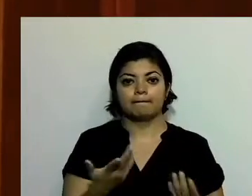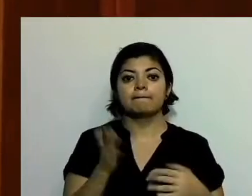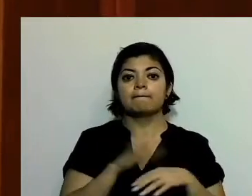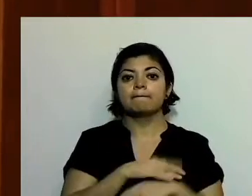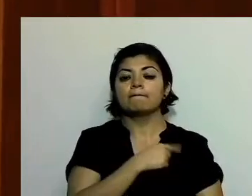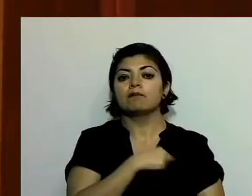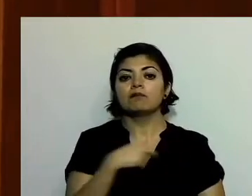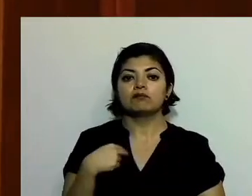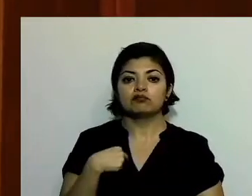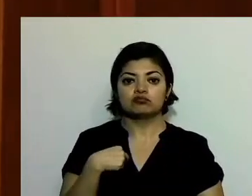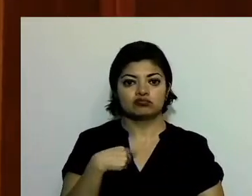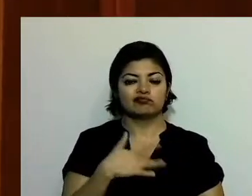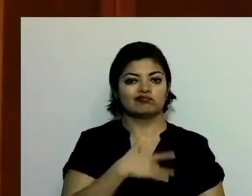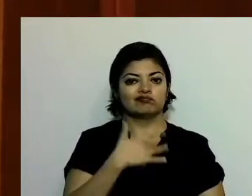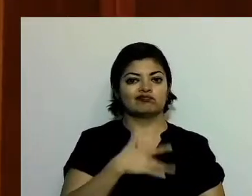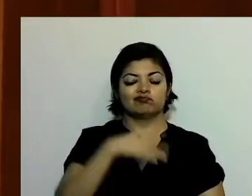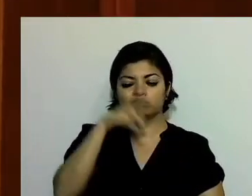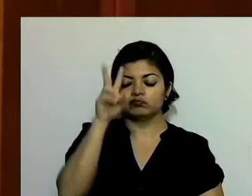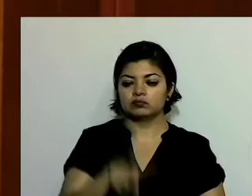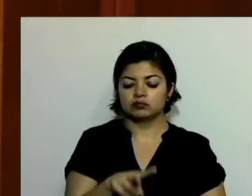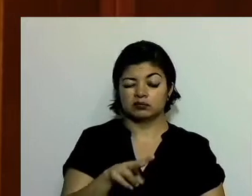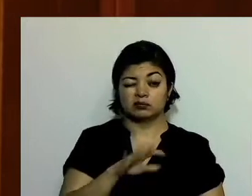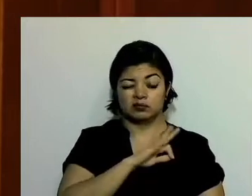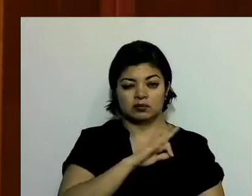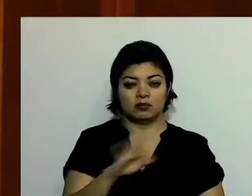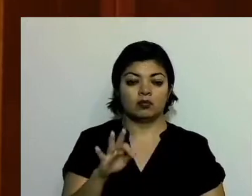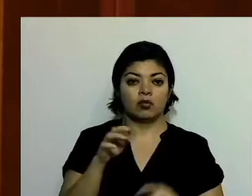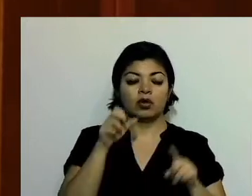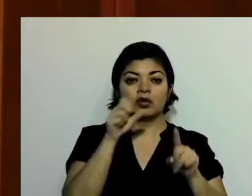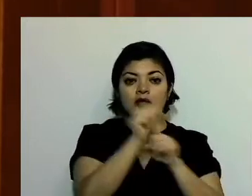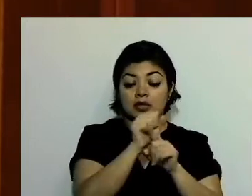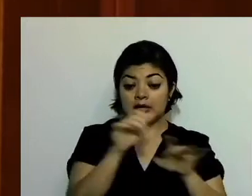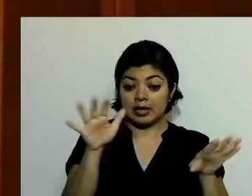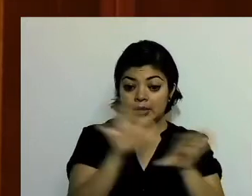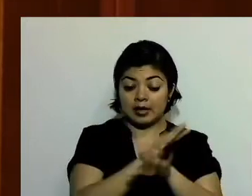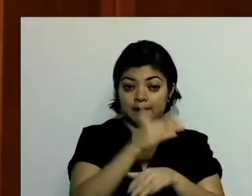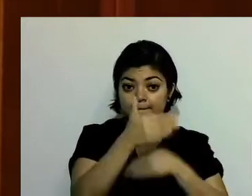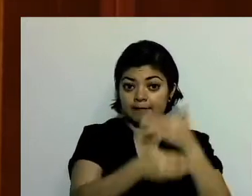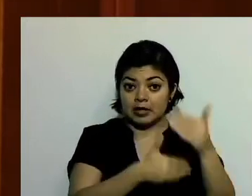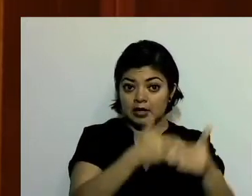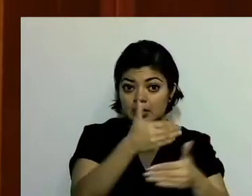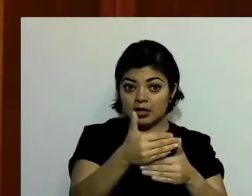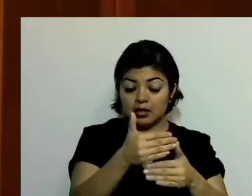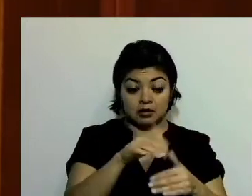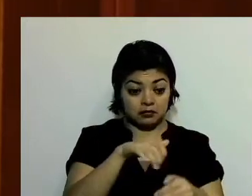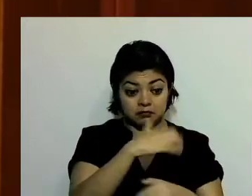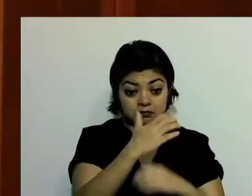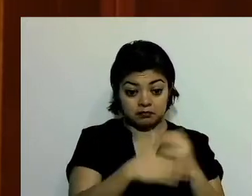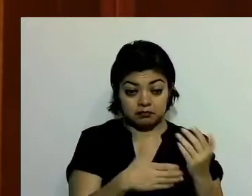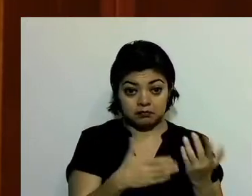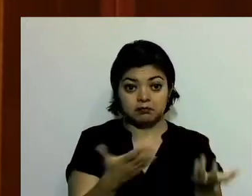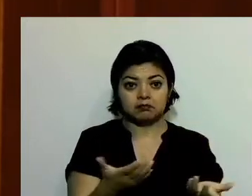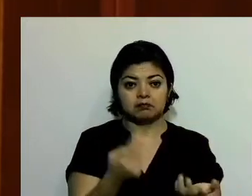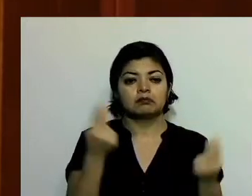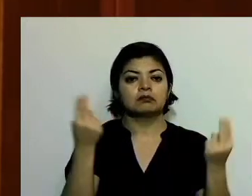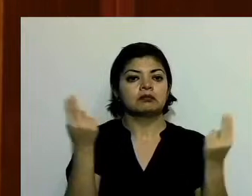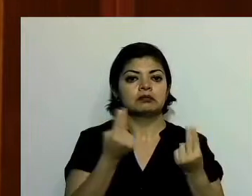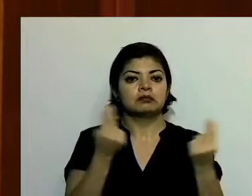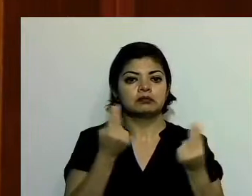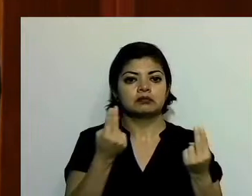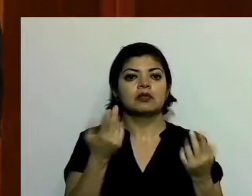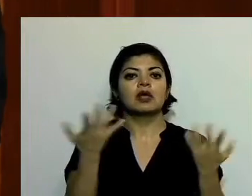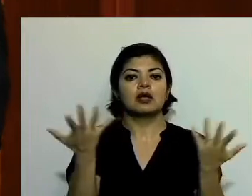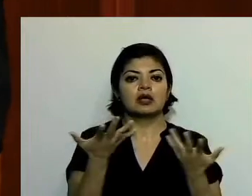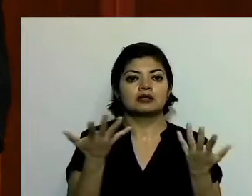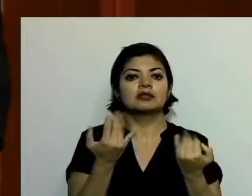la certeza de que para poder cambiar un régimen que ya se agotó, necesitamos generar también